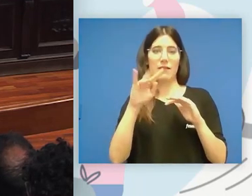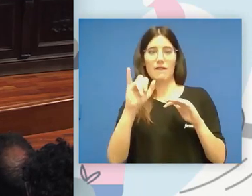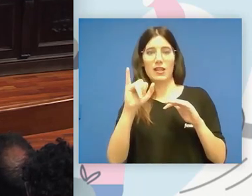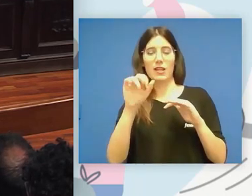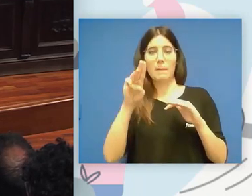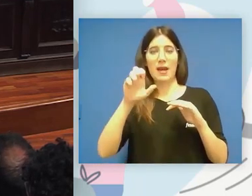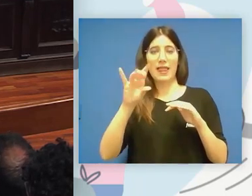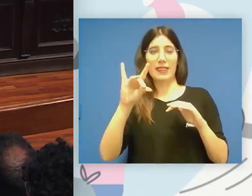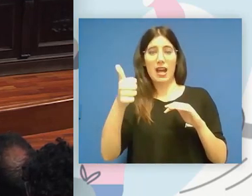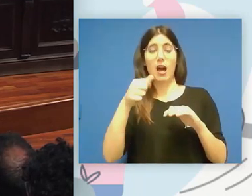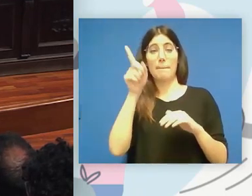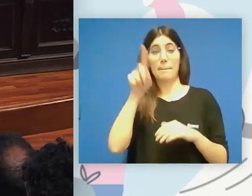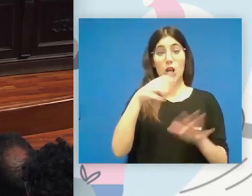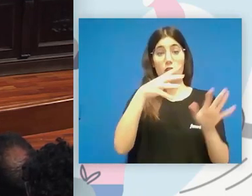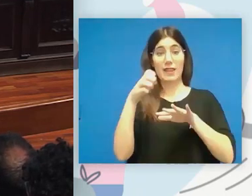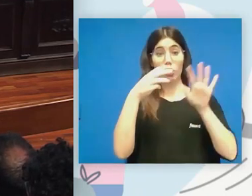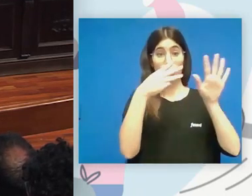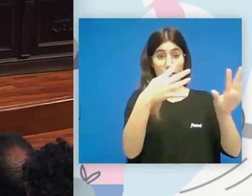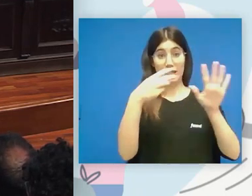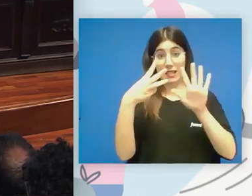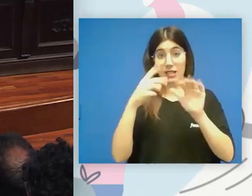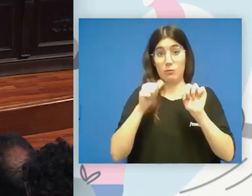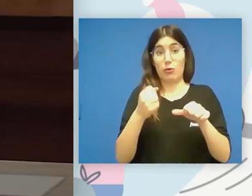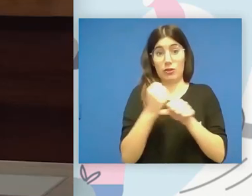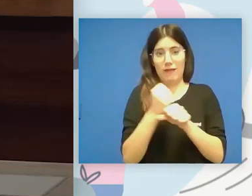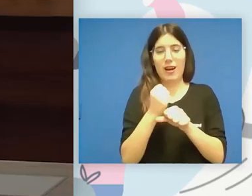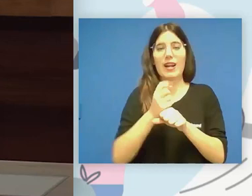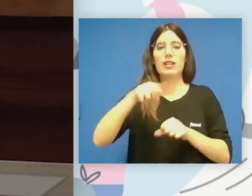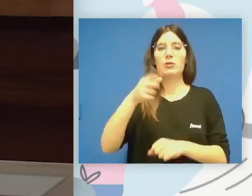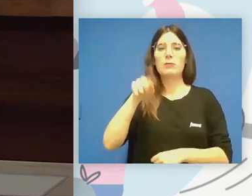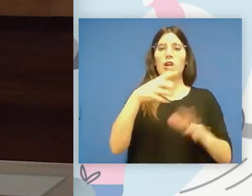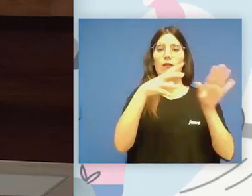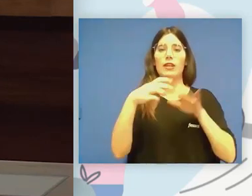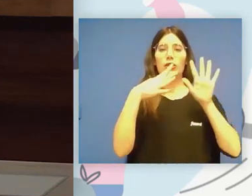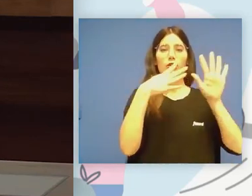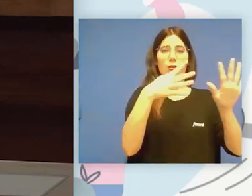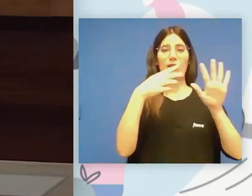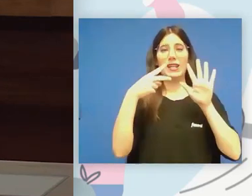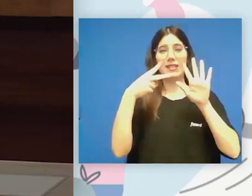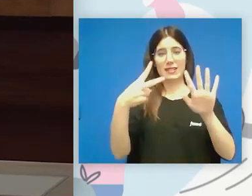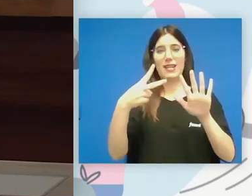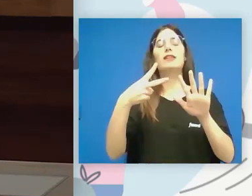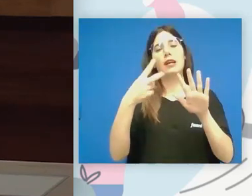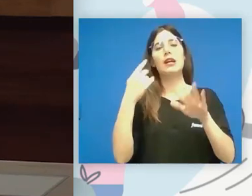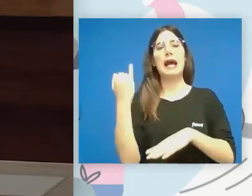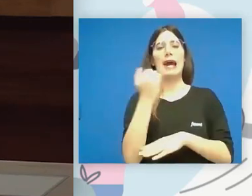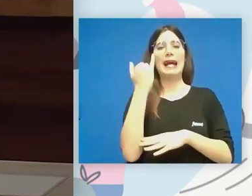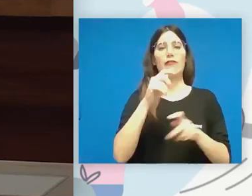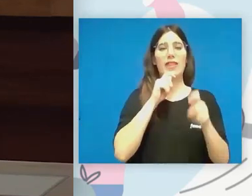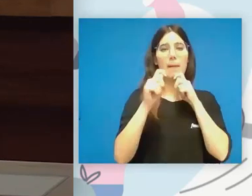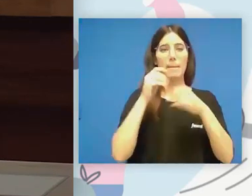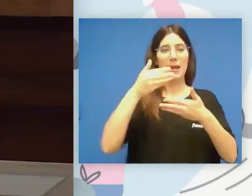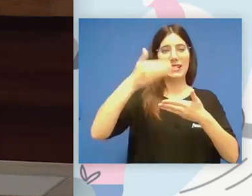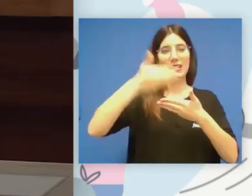Y en 1997 pasa a ser jefe de prensa de la Fundación 11, dentro de su gabinete de